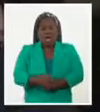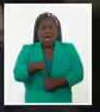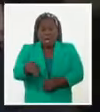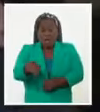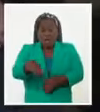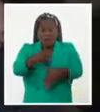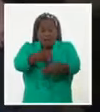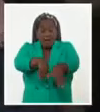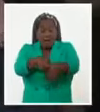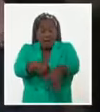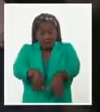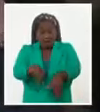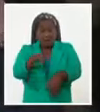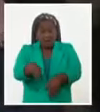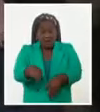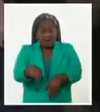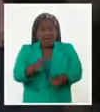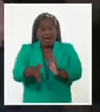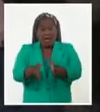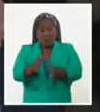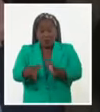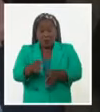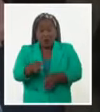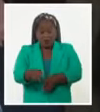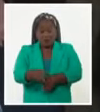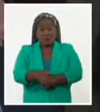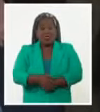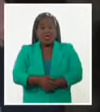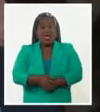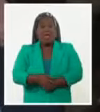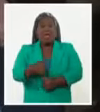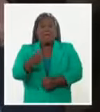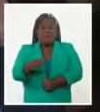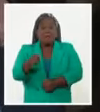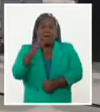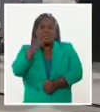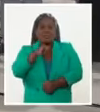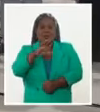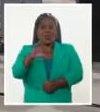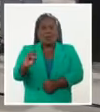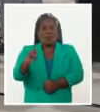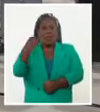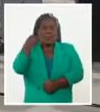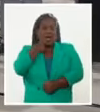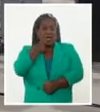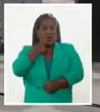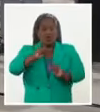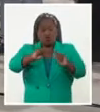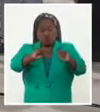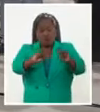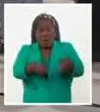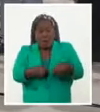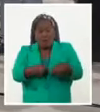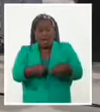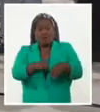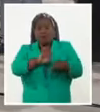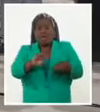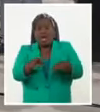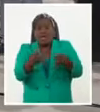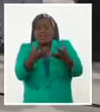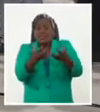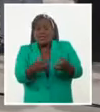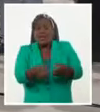calles anduvo, un intrépido caminante durante más de medio siglo, con zapatos que fueron gastados por el tiempo,